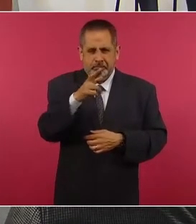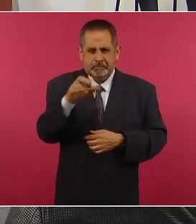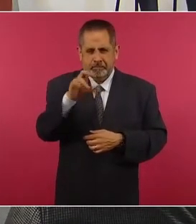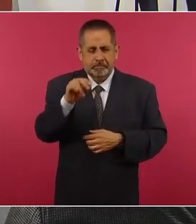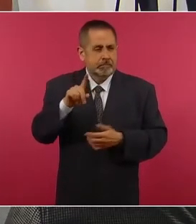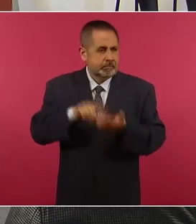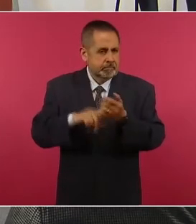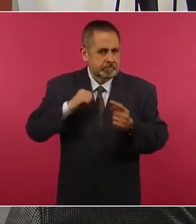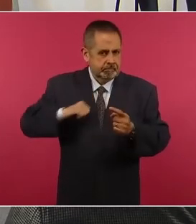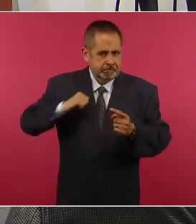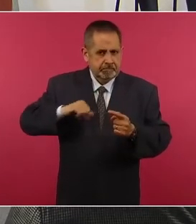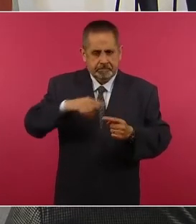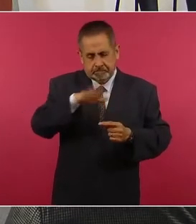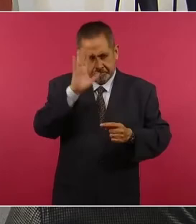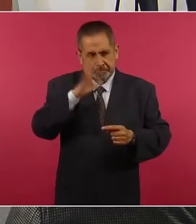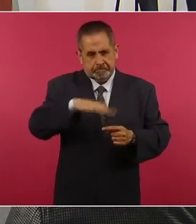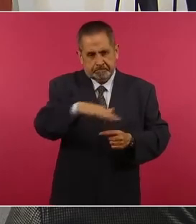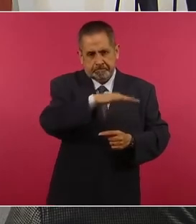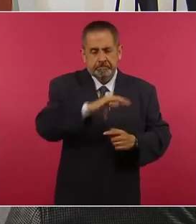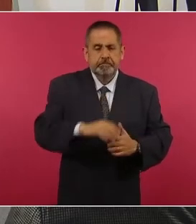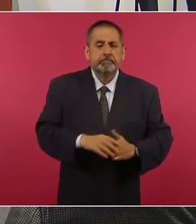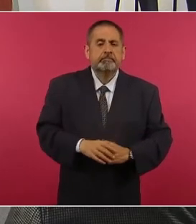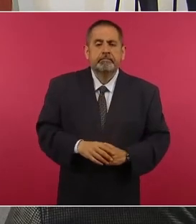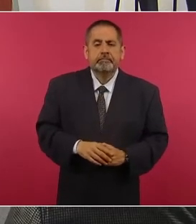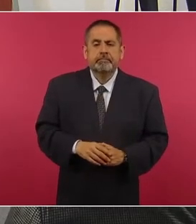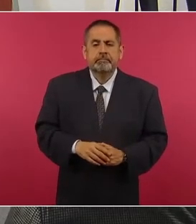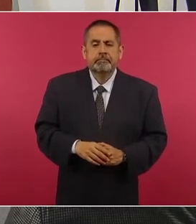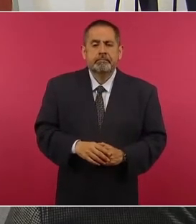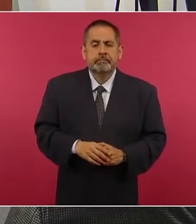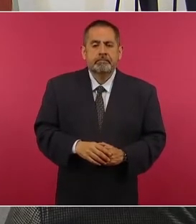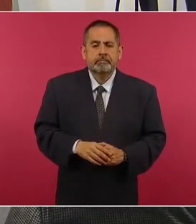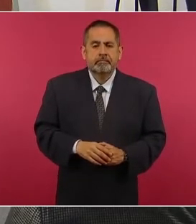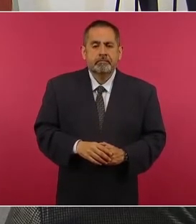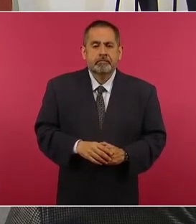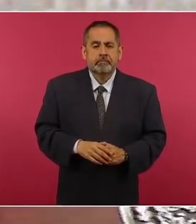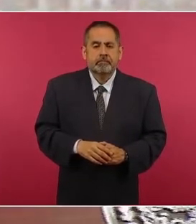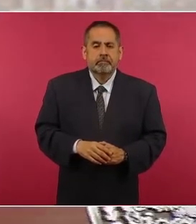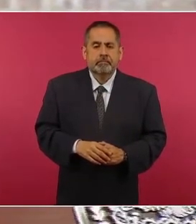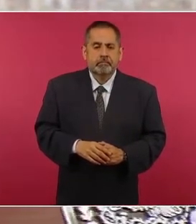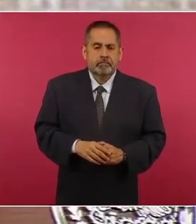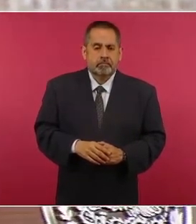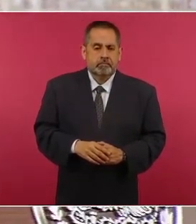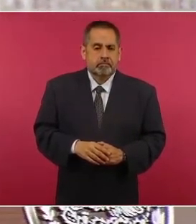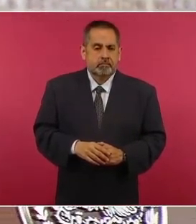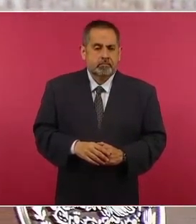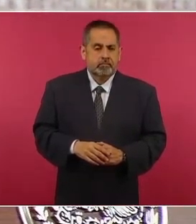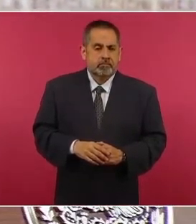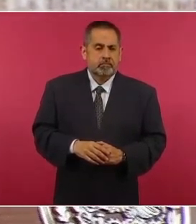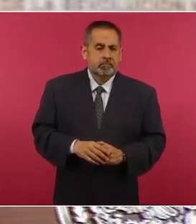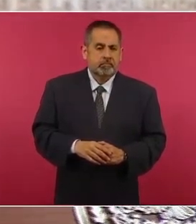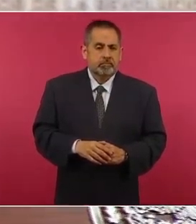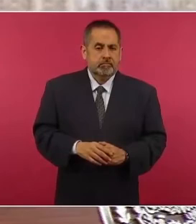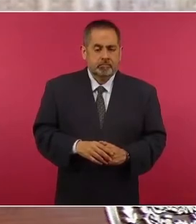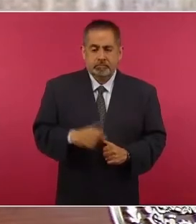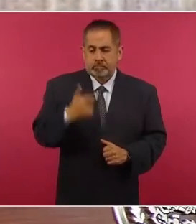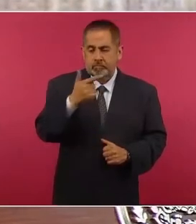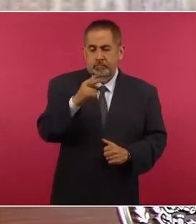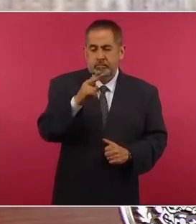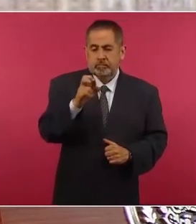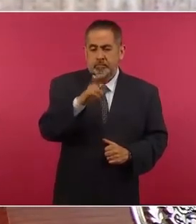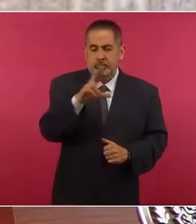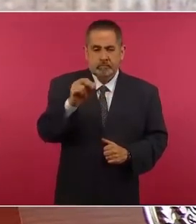guerrero solo, con mano dura,